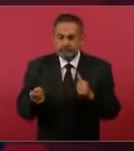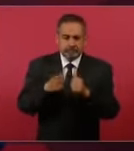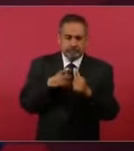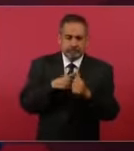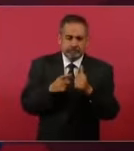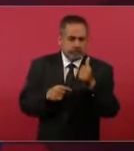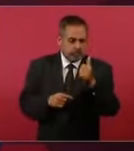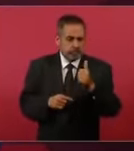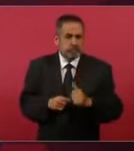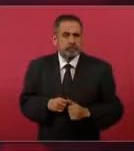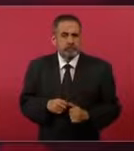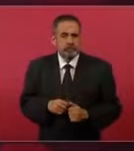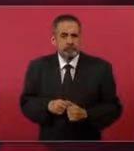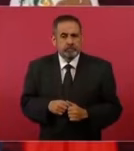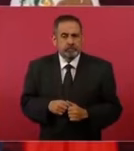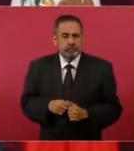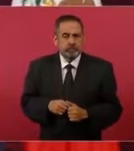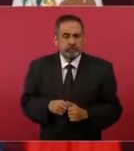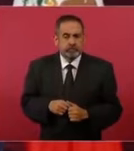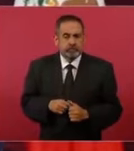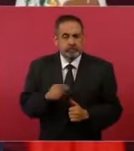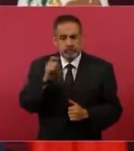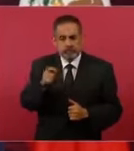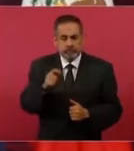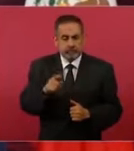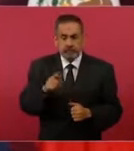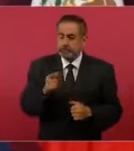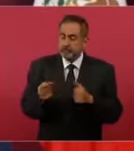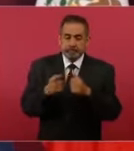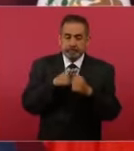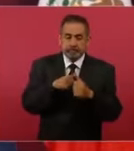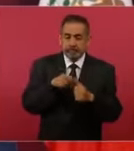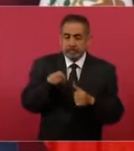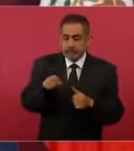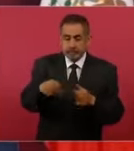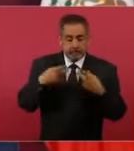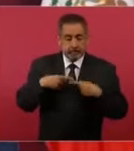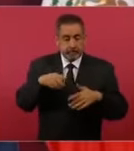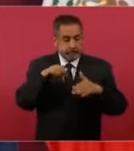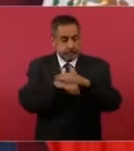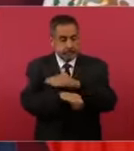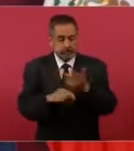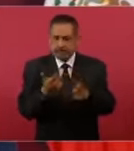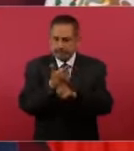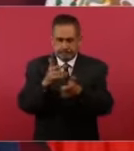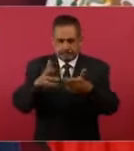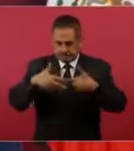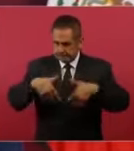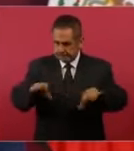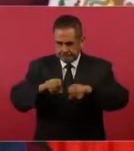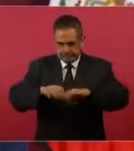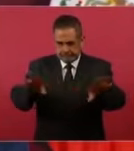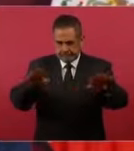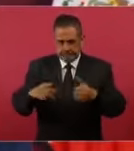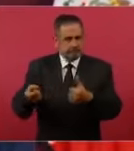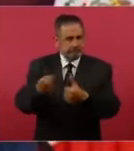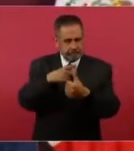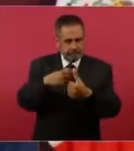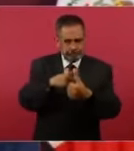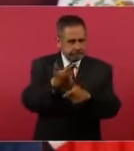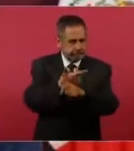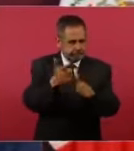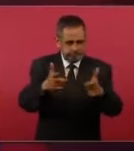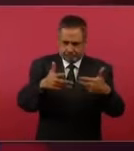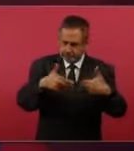que se libere a los detenidos, primero que se